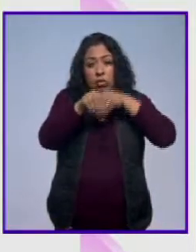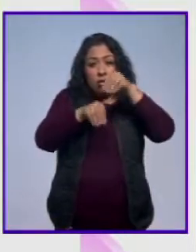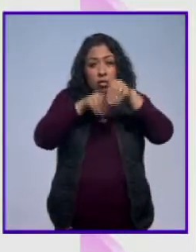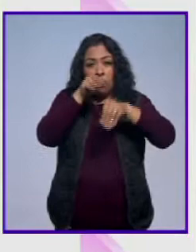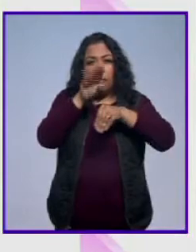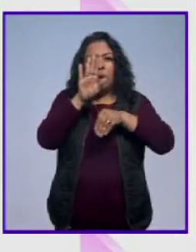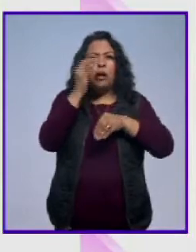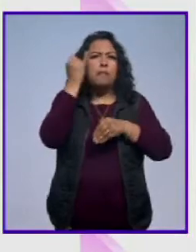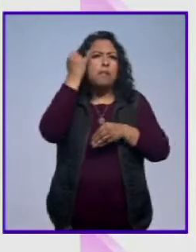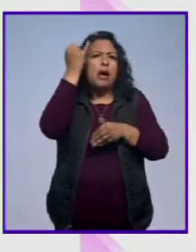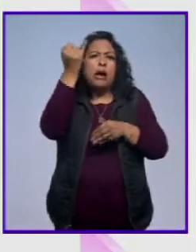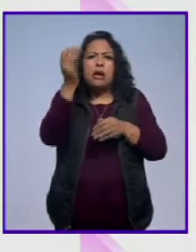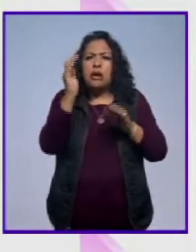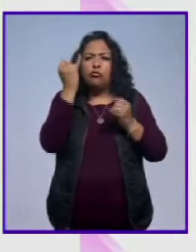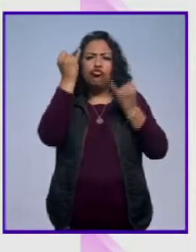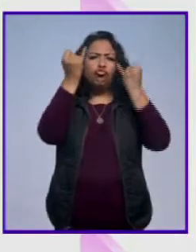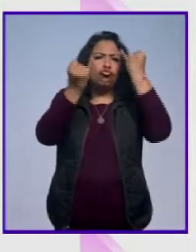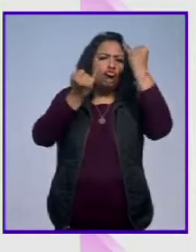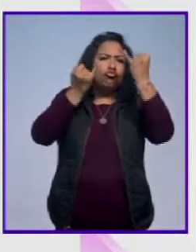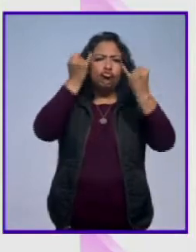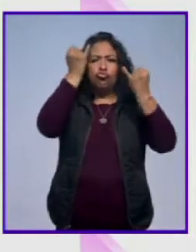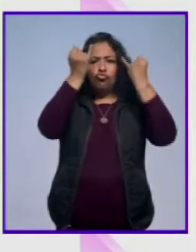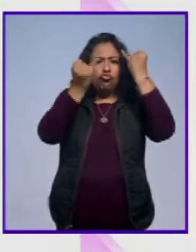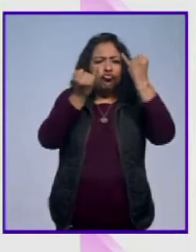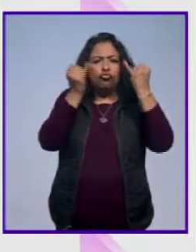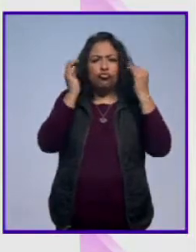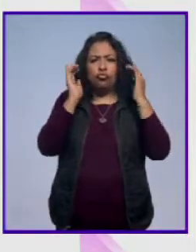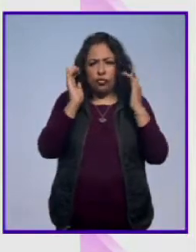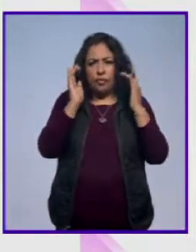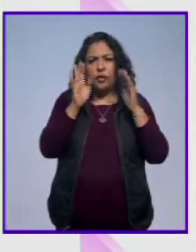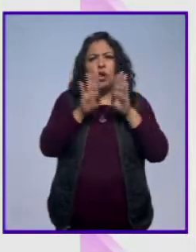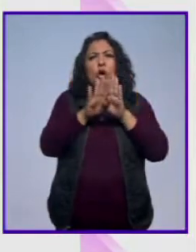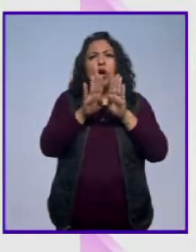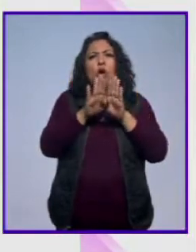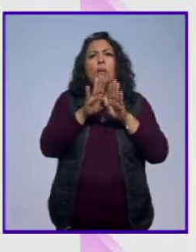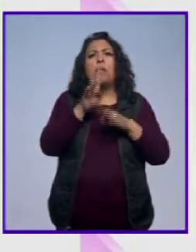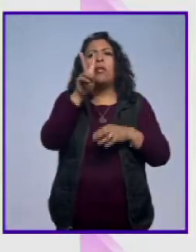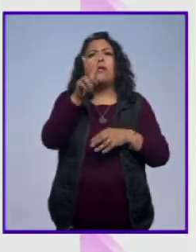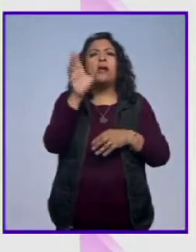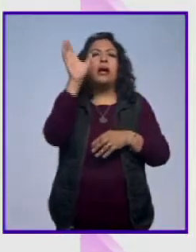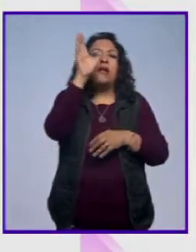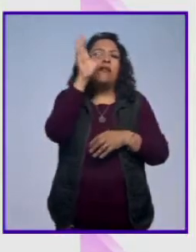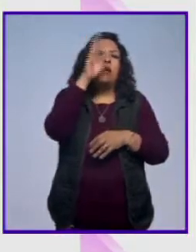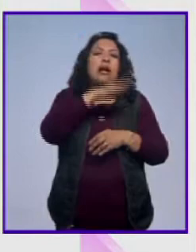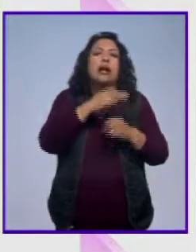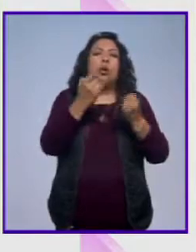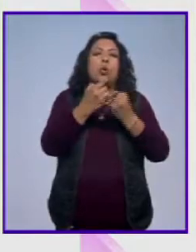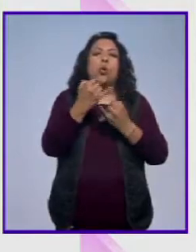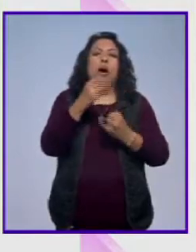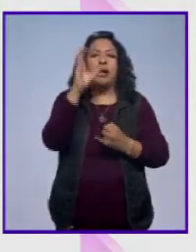imaginaria, es un weird science, es una falsa ciencia como la alquimia.